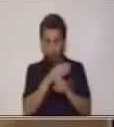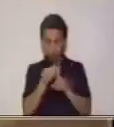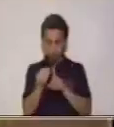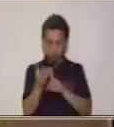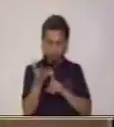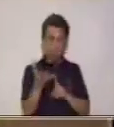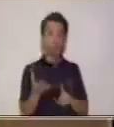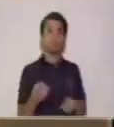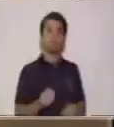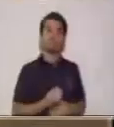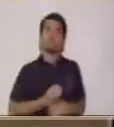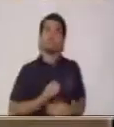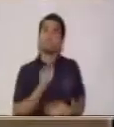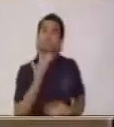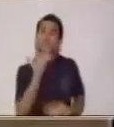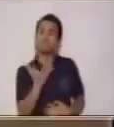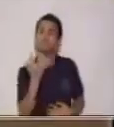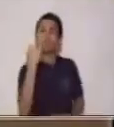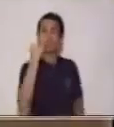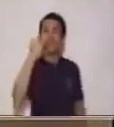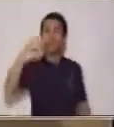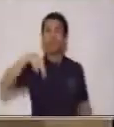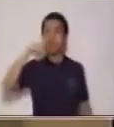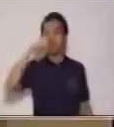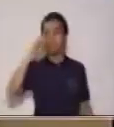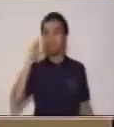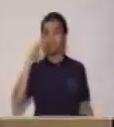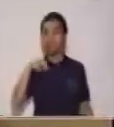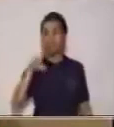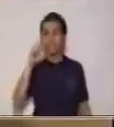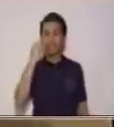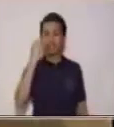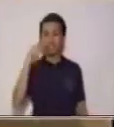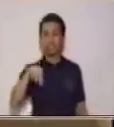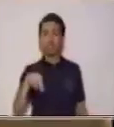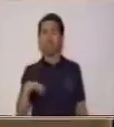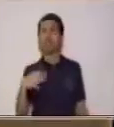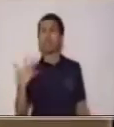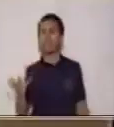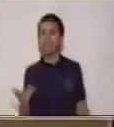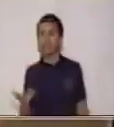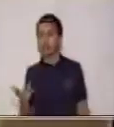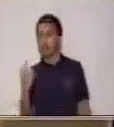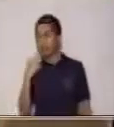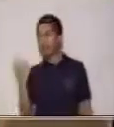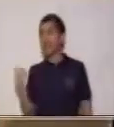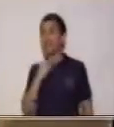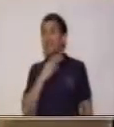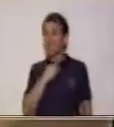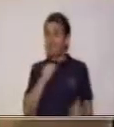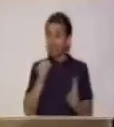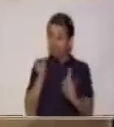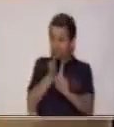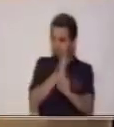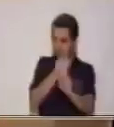intención comunicativa de los textos persuasivos está en convencer,